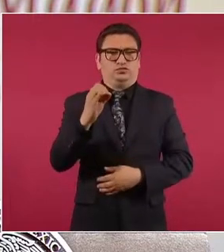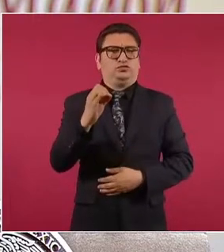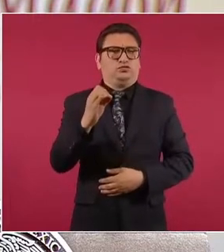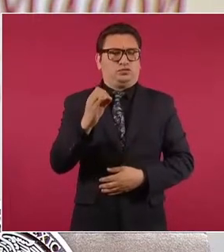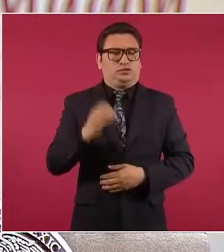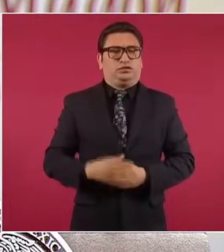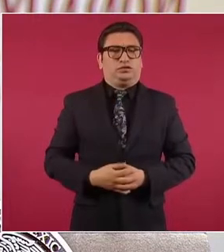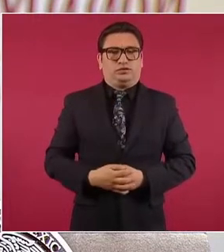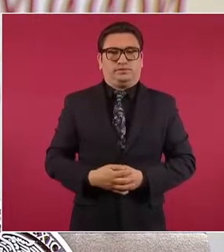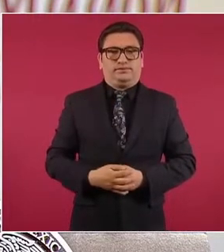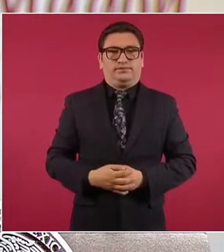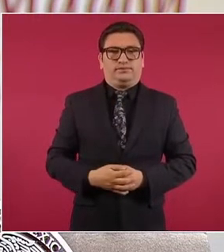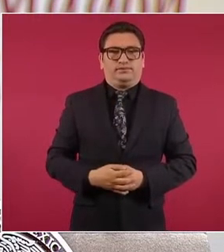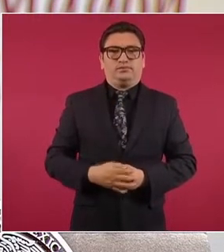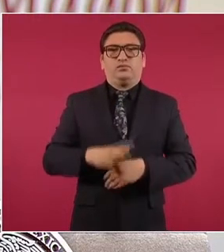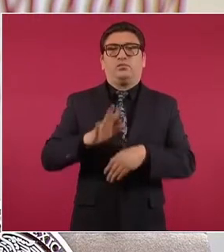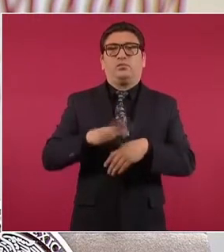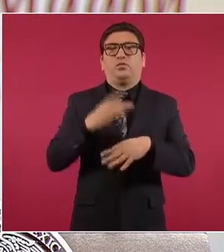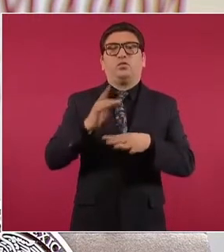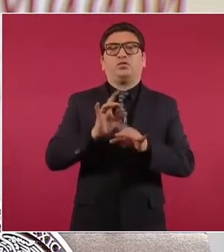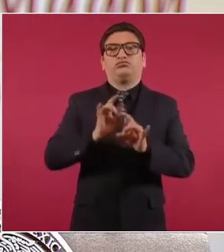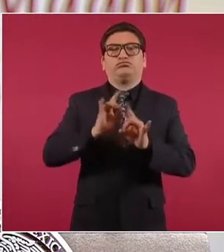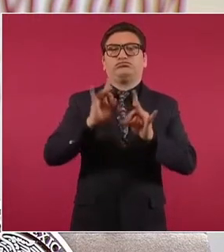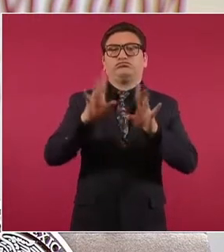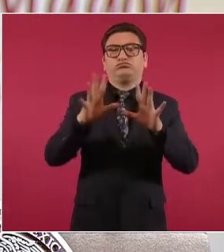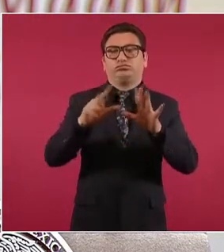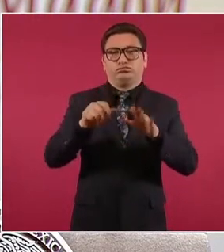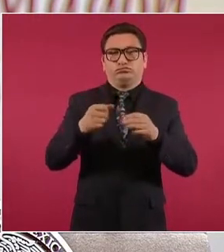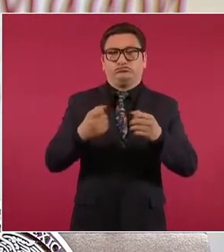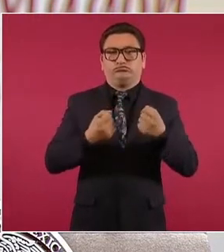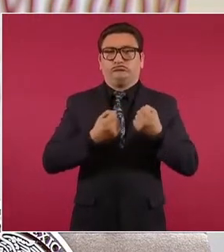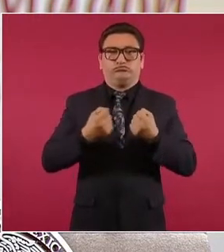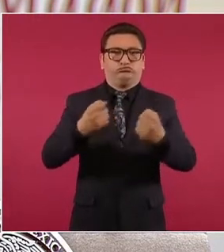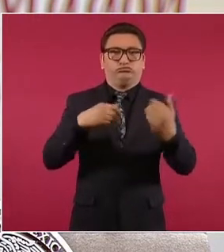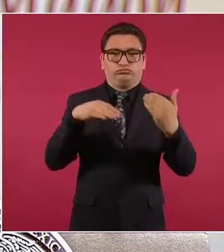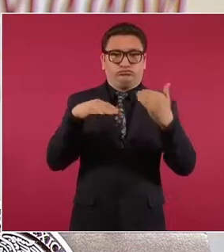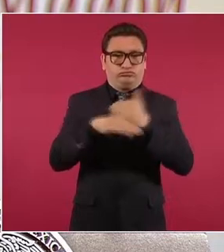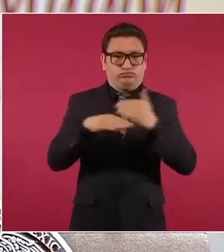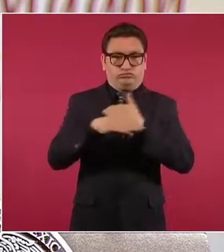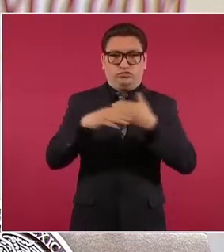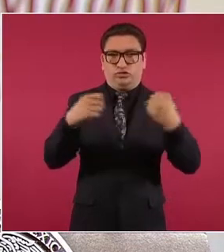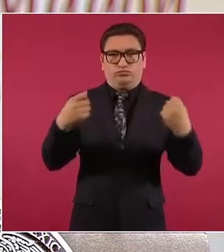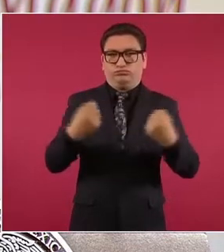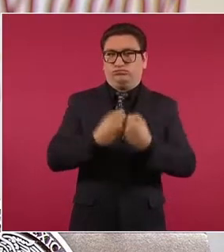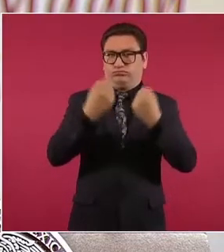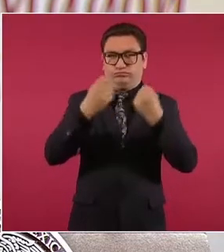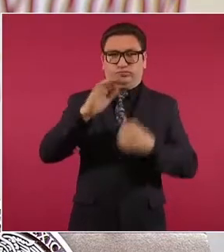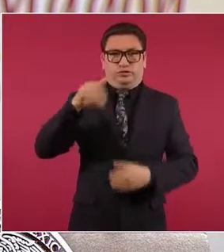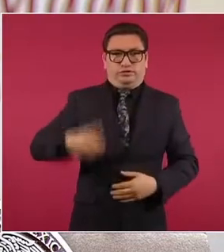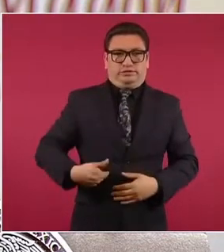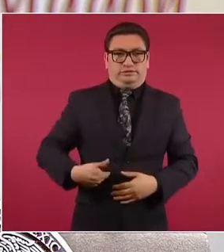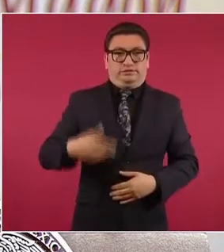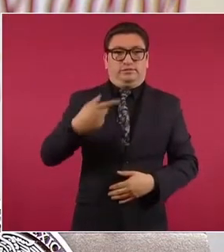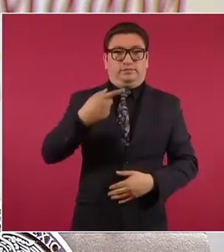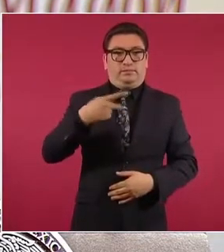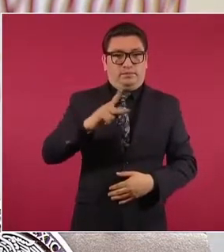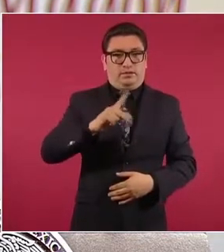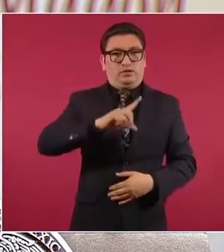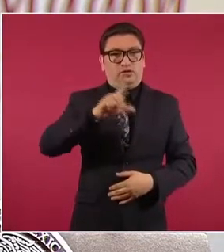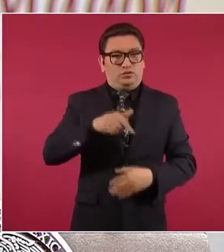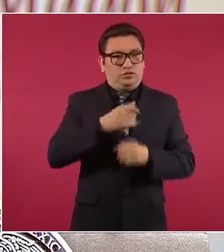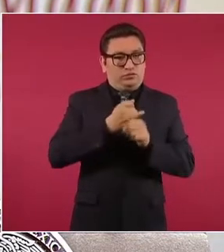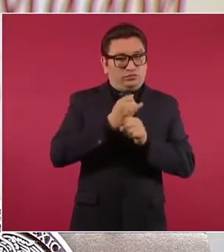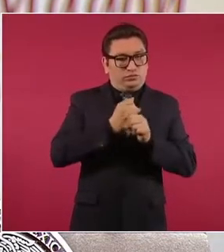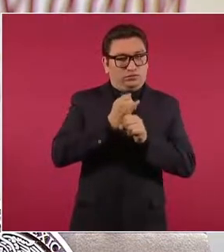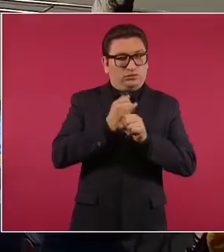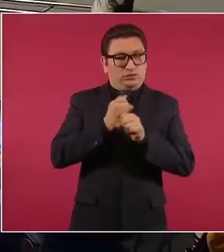principio accidente en la carretera Poliutla-San Miguel Totolapan, pero que con posterioridad se abrió